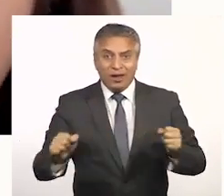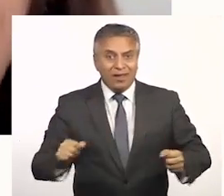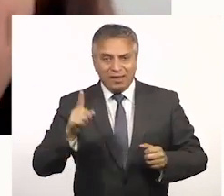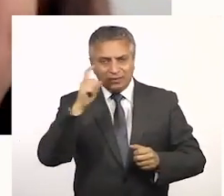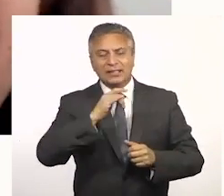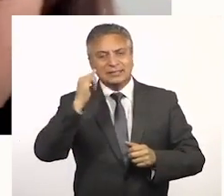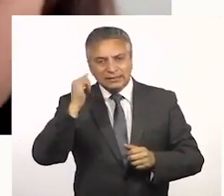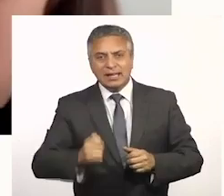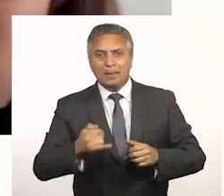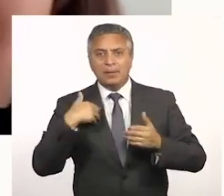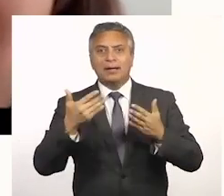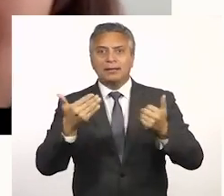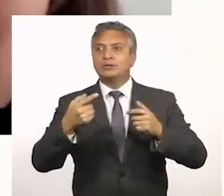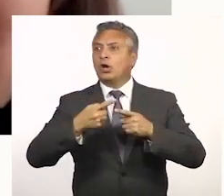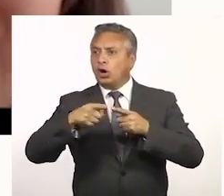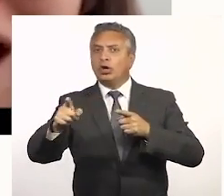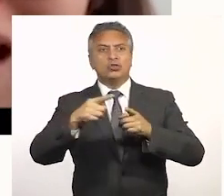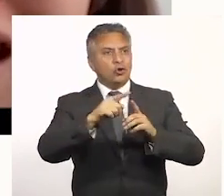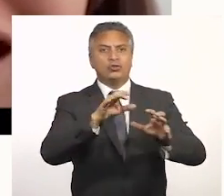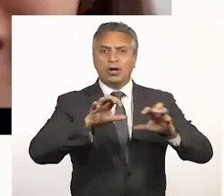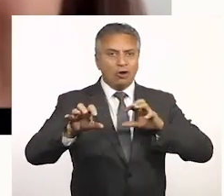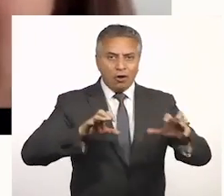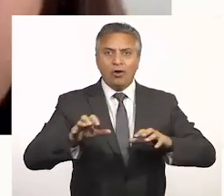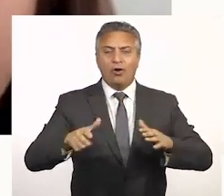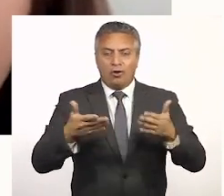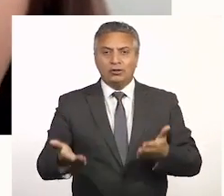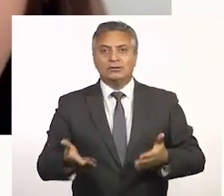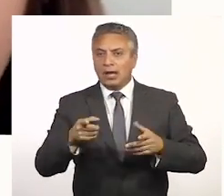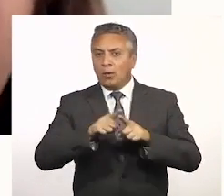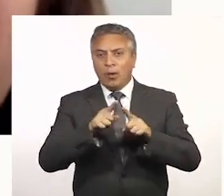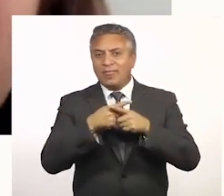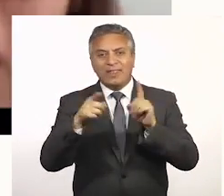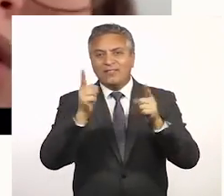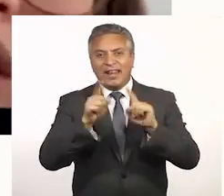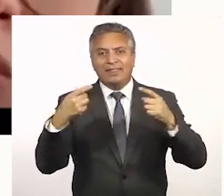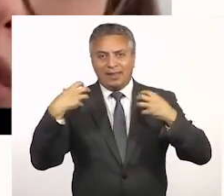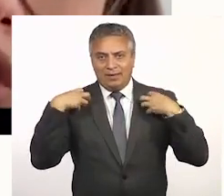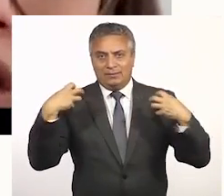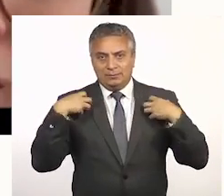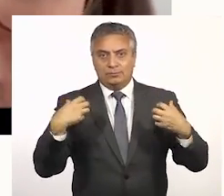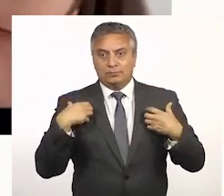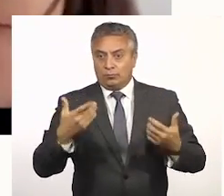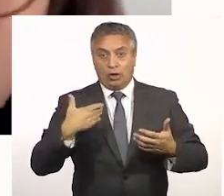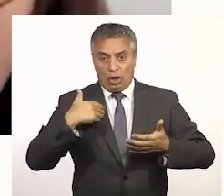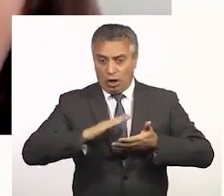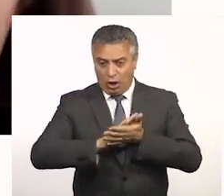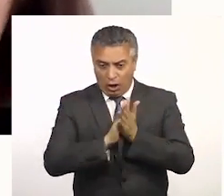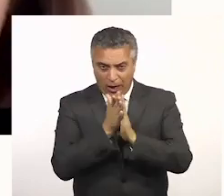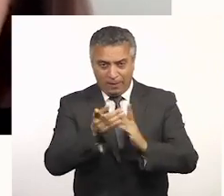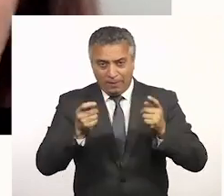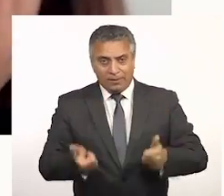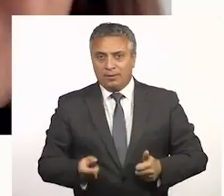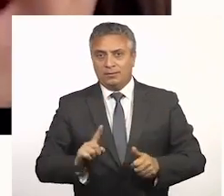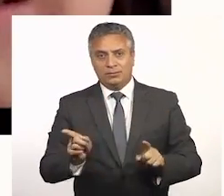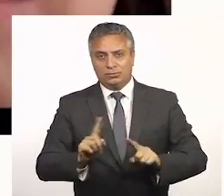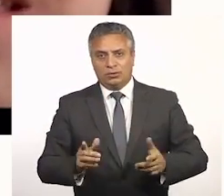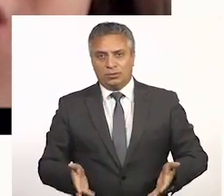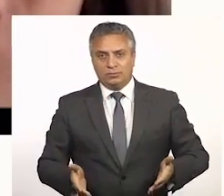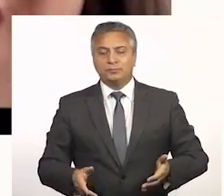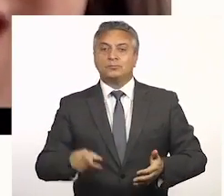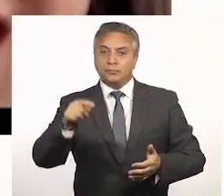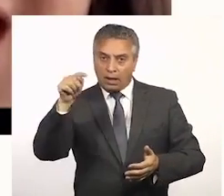Porque solo uno no puede hacer cosas, uno siempre va a depender del que está al lado de uno para hacer diferentes funciones. Nosotros somos buenos en todo.